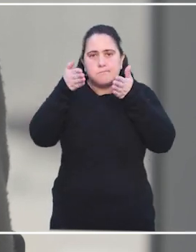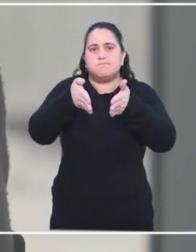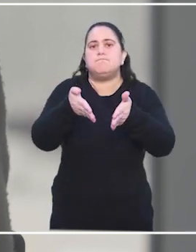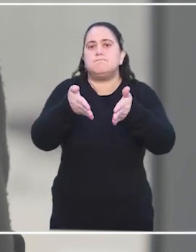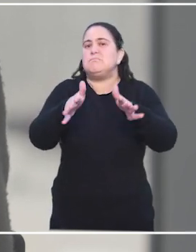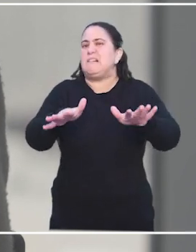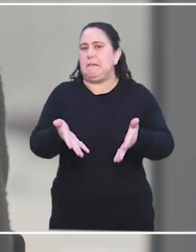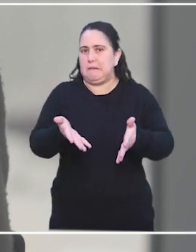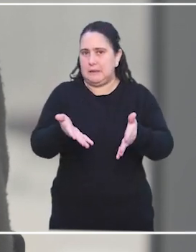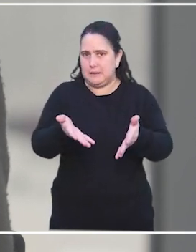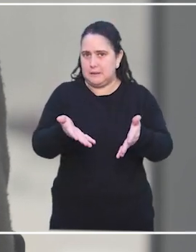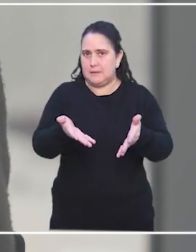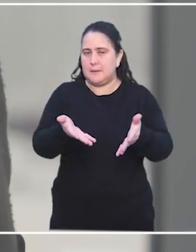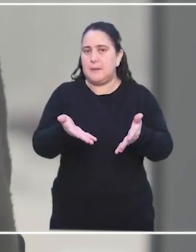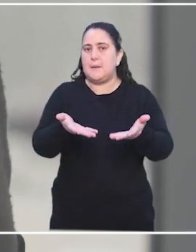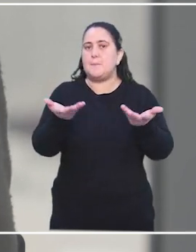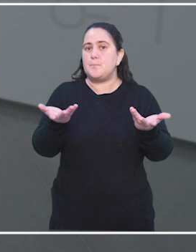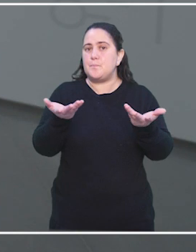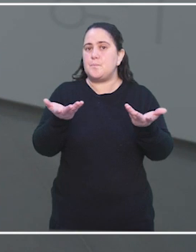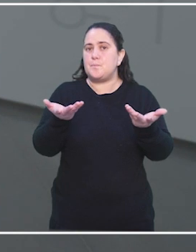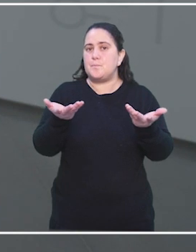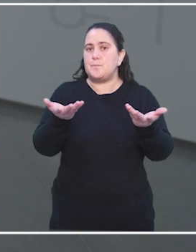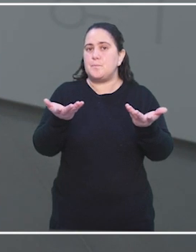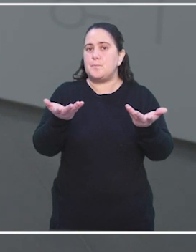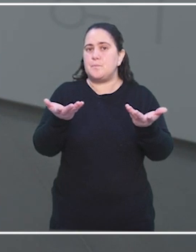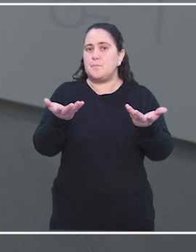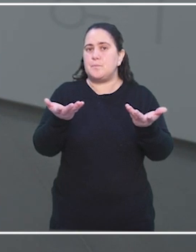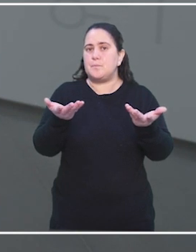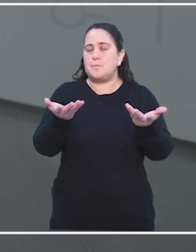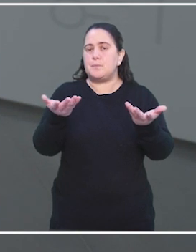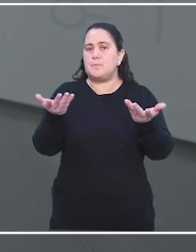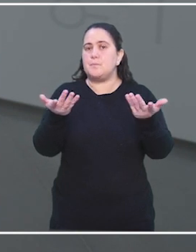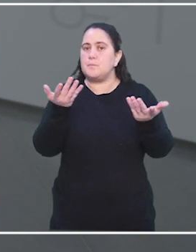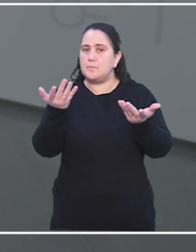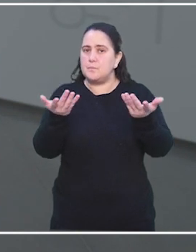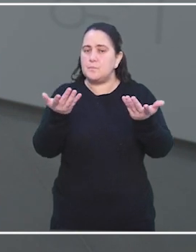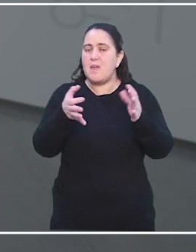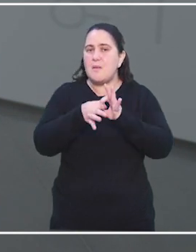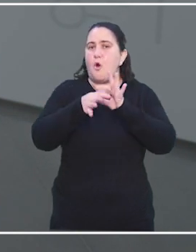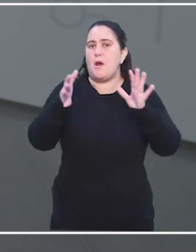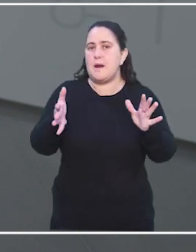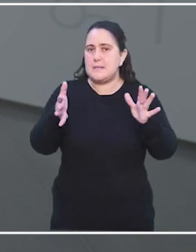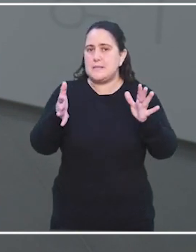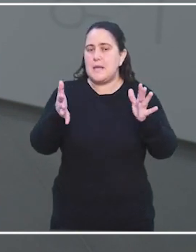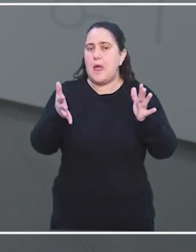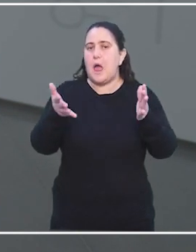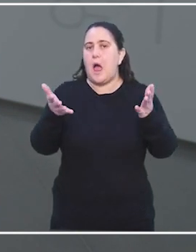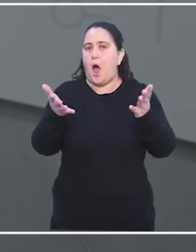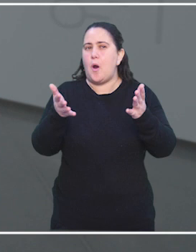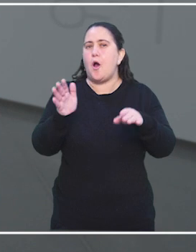eso de que en que la democracia está